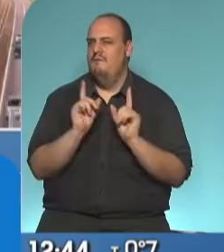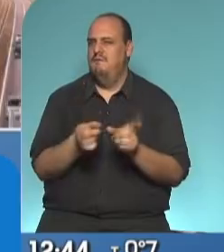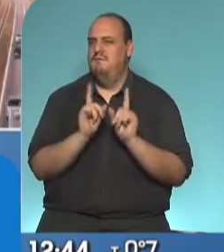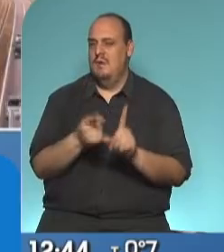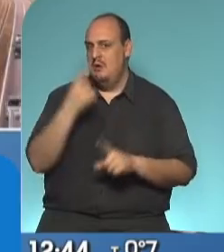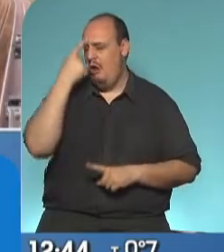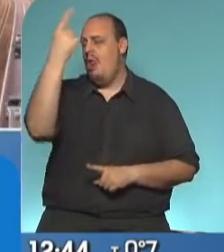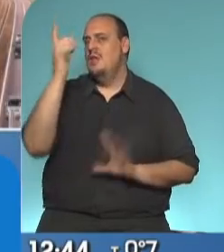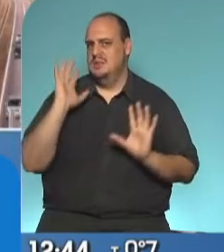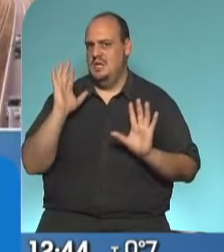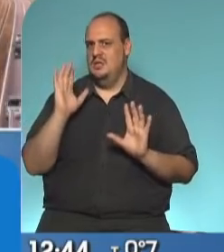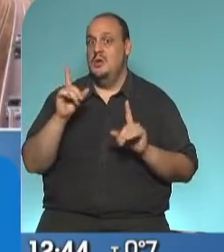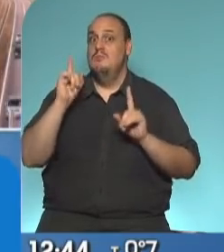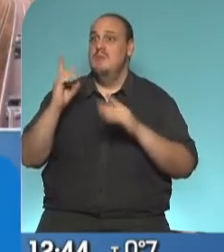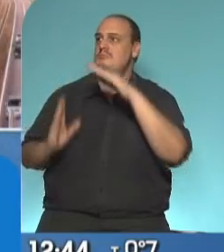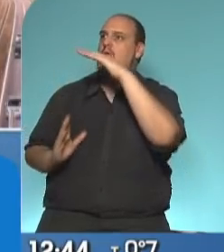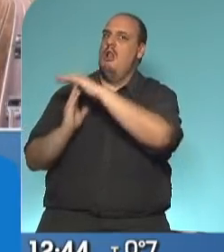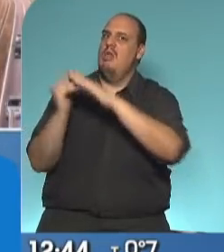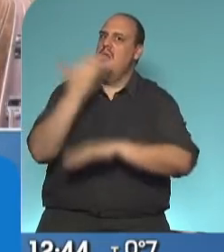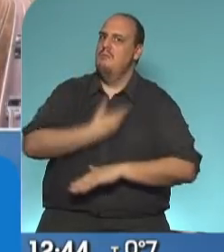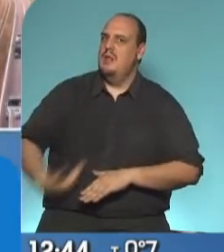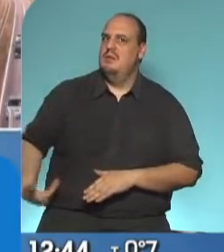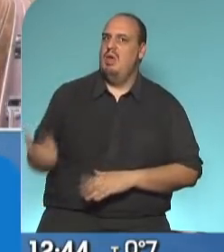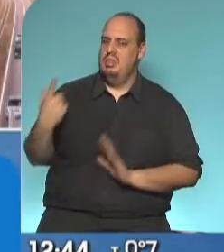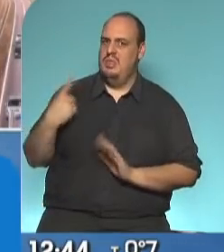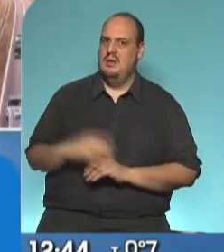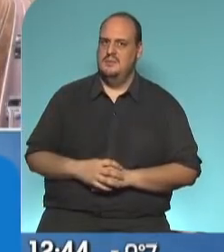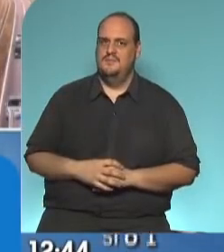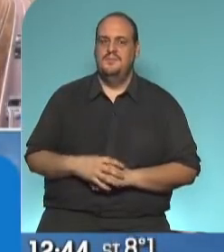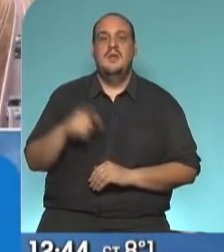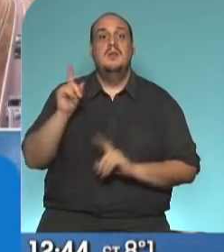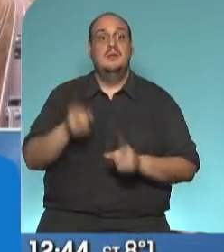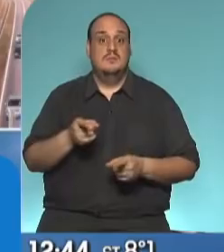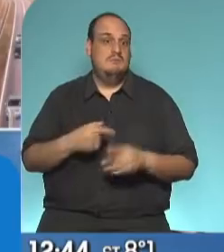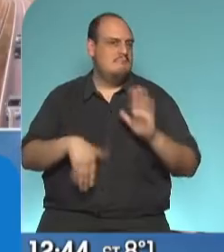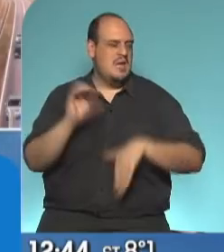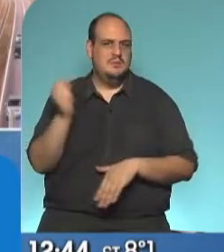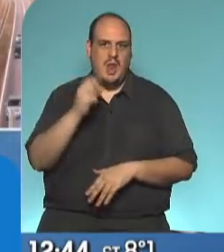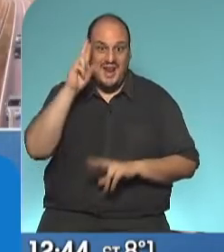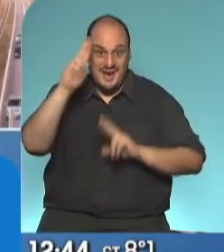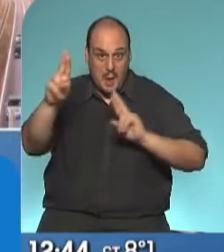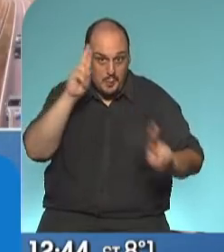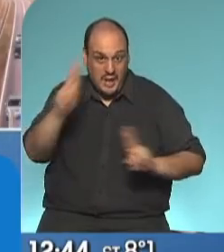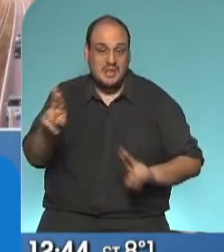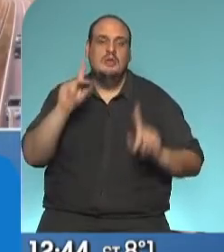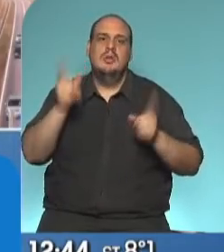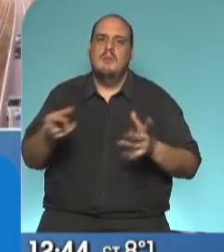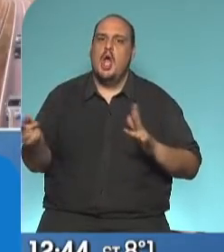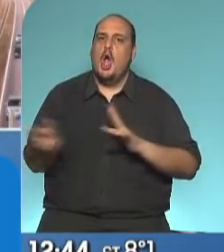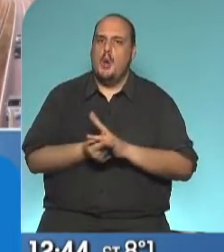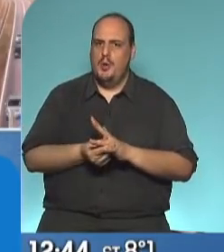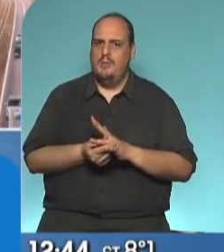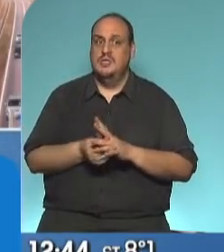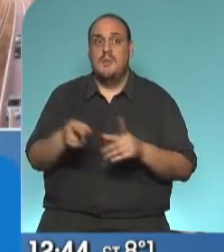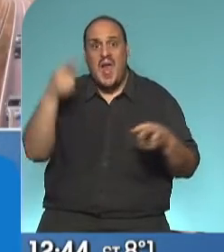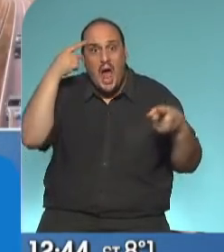convicción bajo el liderazgo de nuestro Presidente, sobre la base del respeto y la base del compromiso con el objetivo